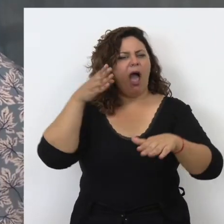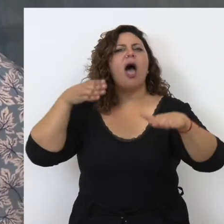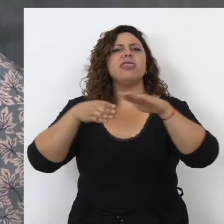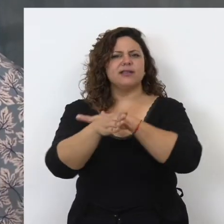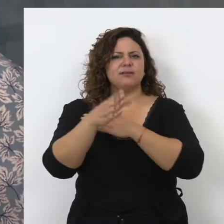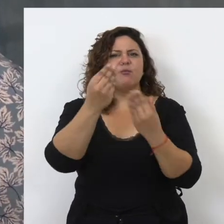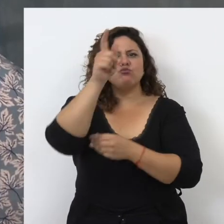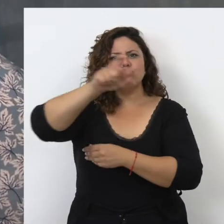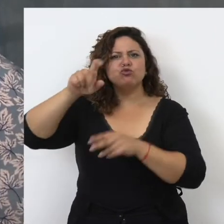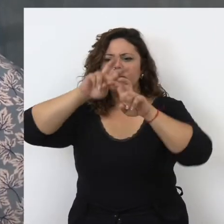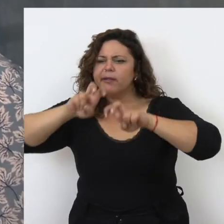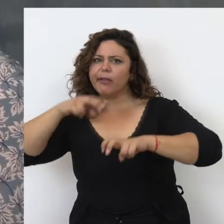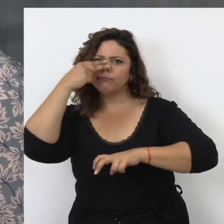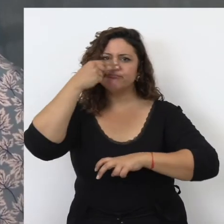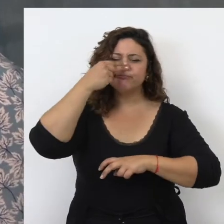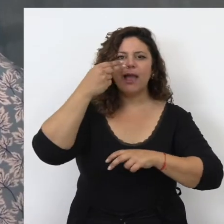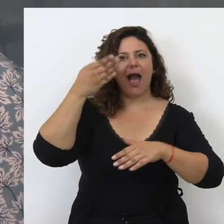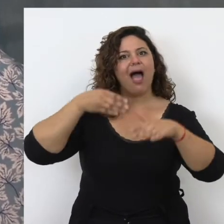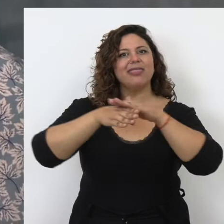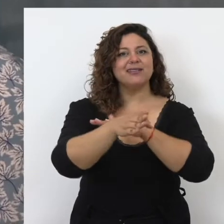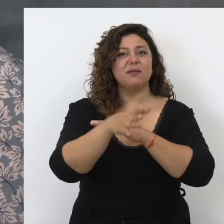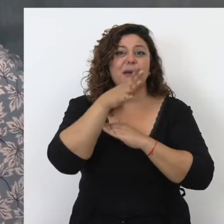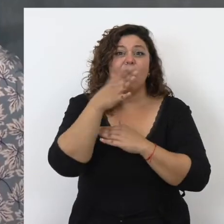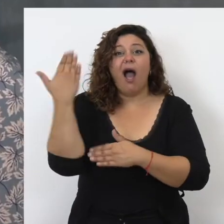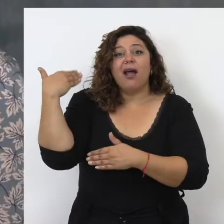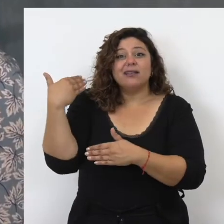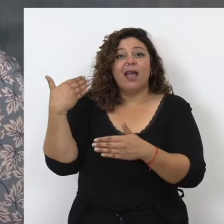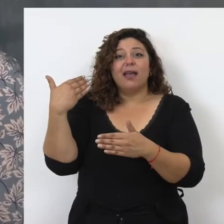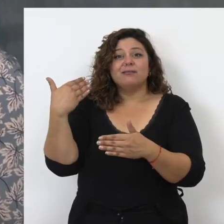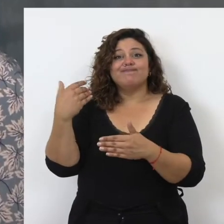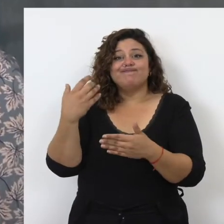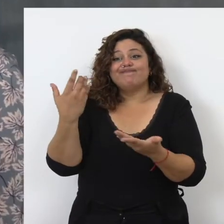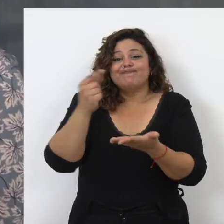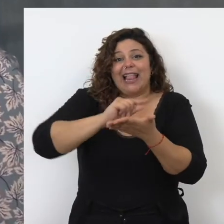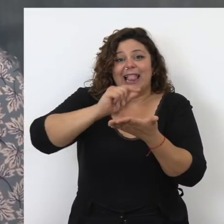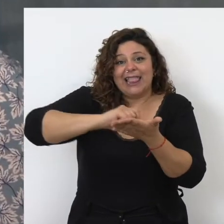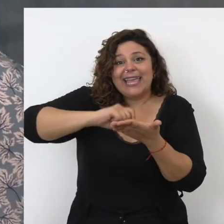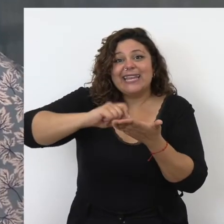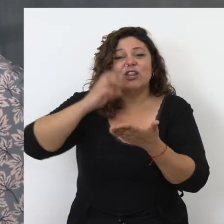también hacerlo accesible a muchos investigadores que se interesan, pero no pueden acceder a fuentes que están en hebreo y además